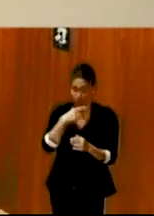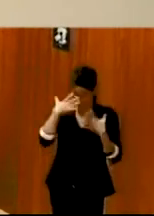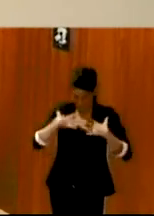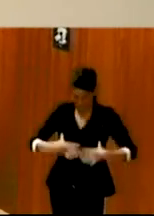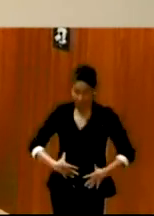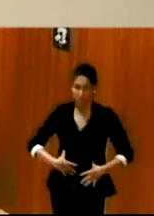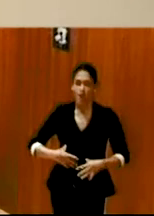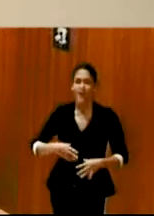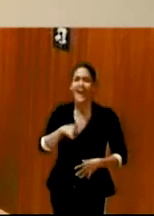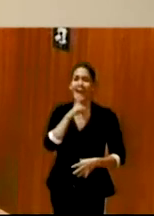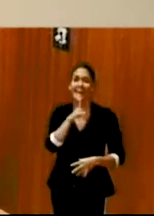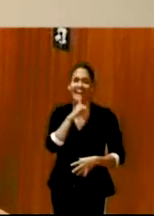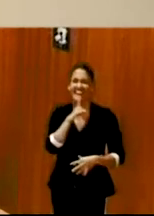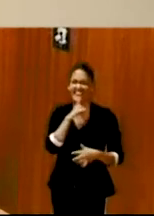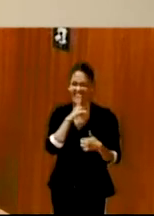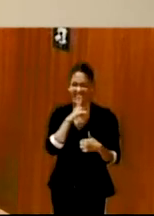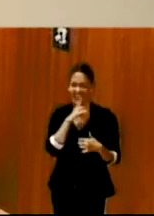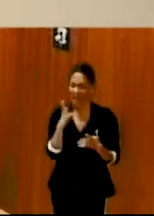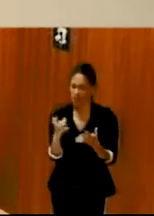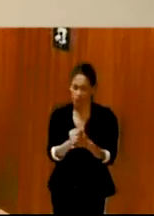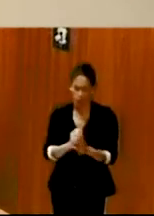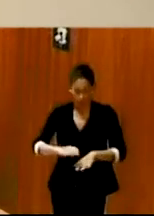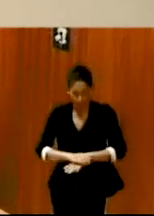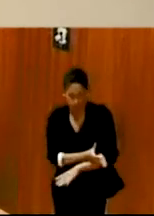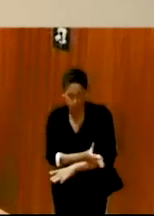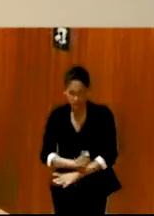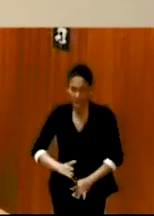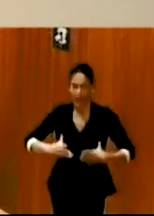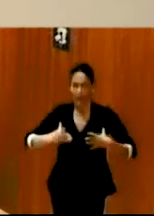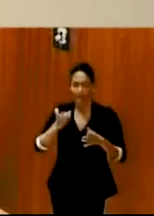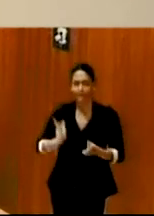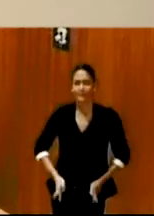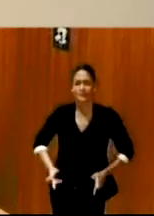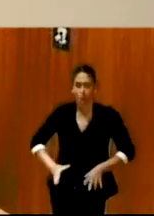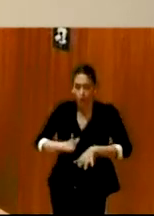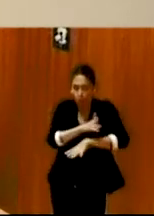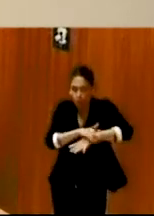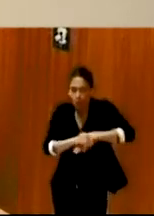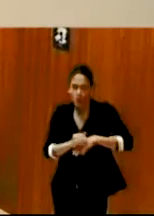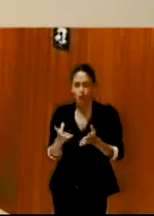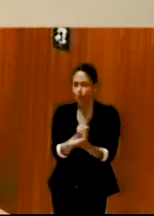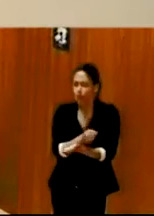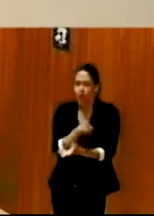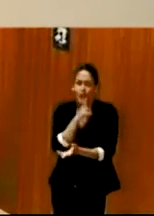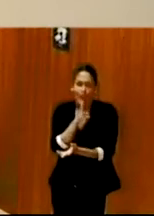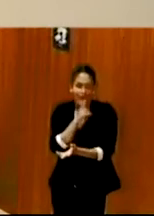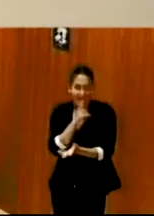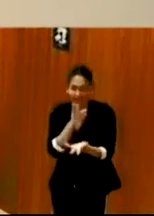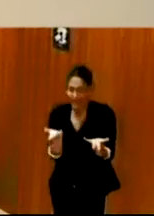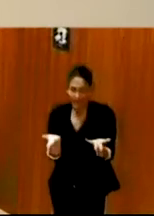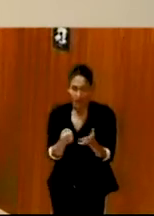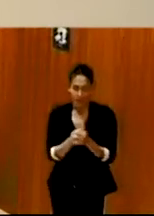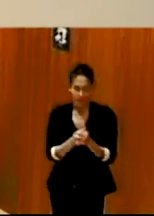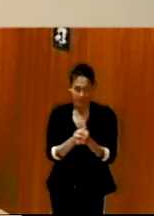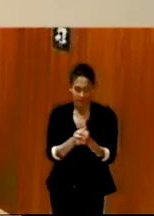botas militares negras, pantalón pitillo negro, una camisa negra que me llega casi por las rodillas. Y